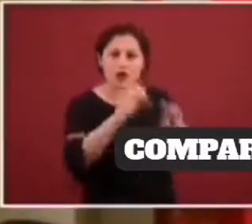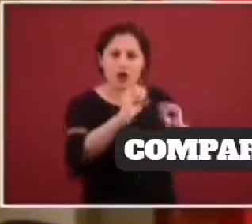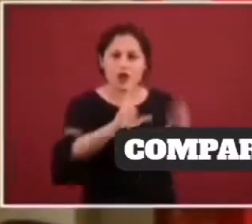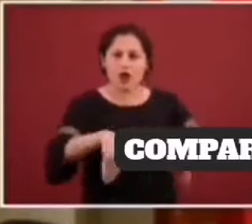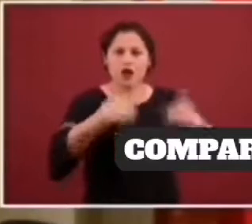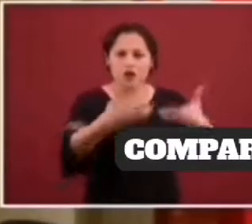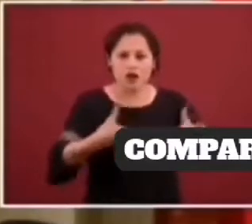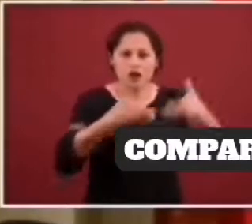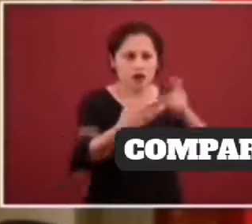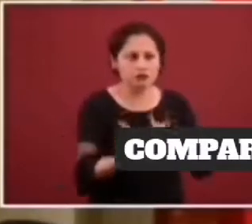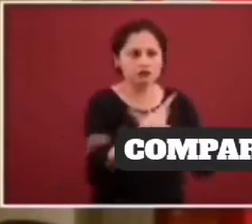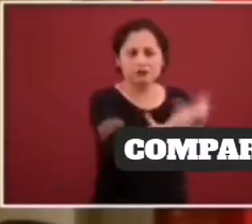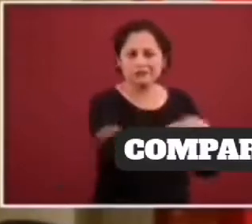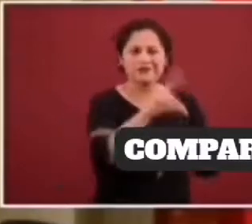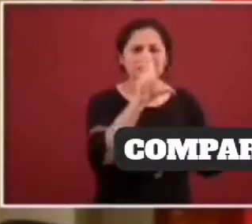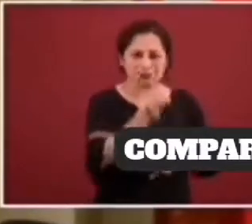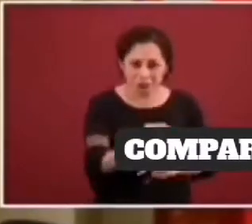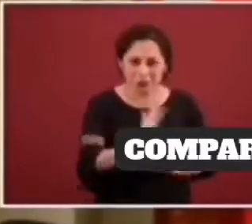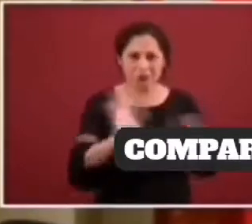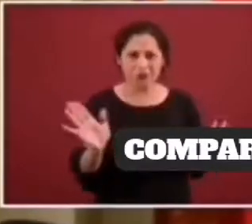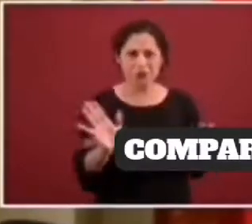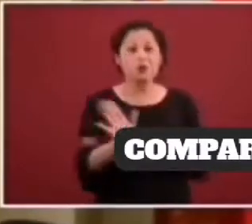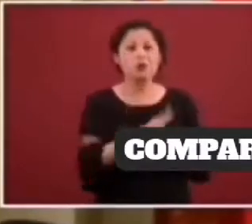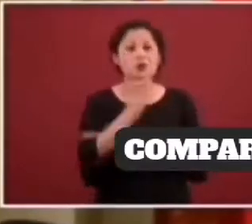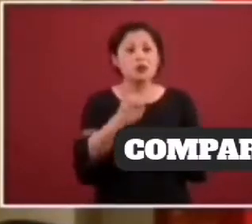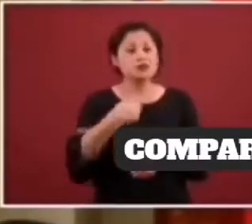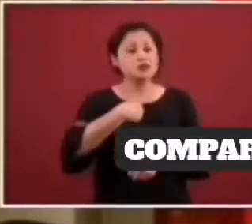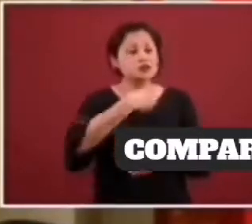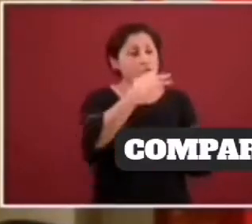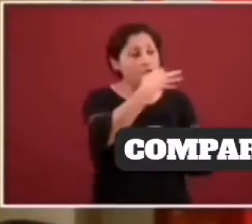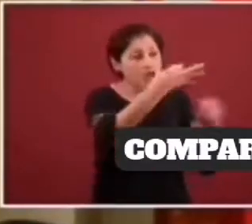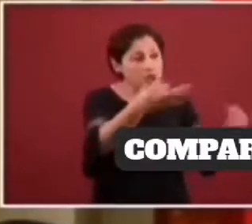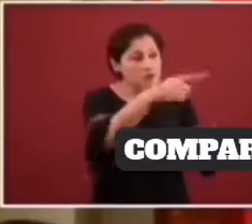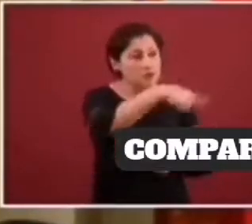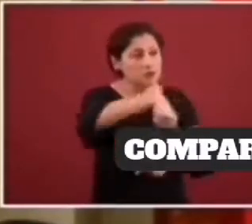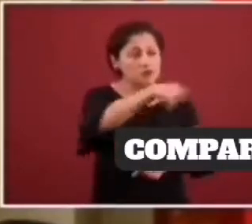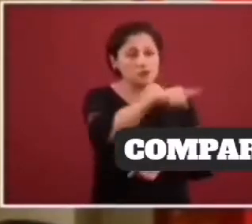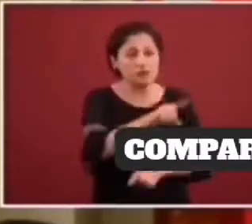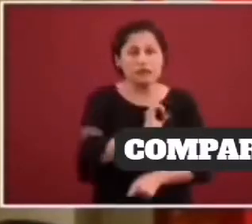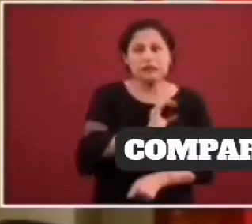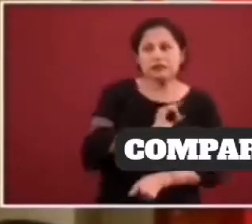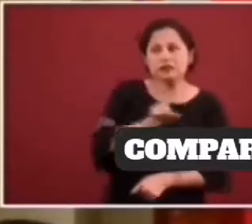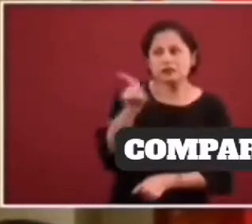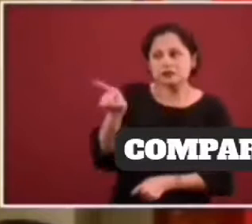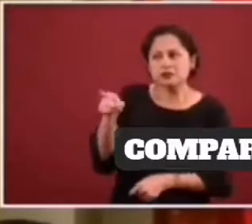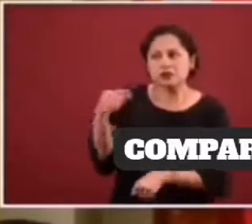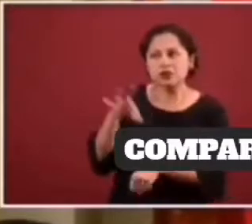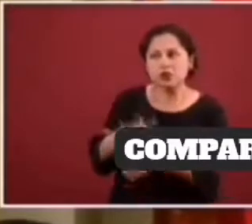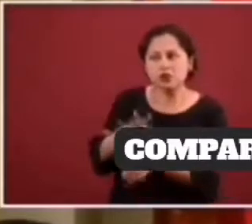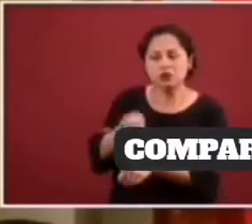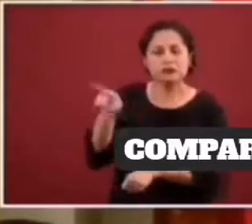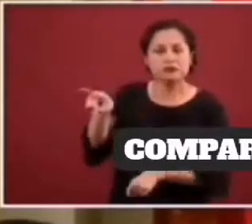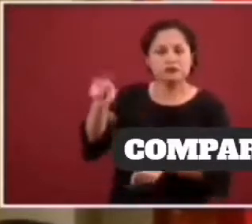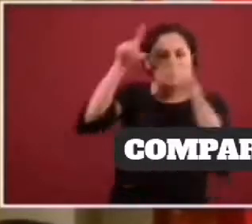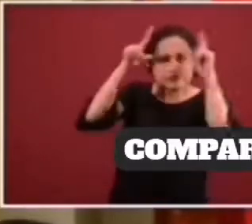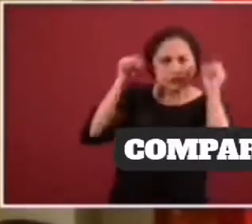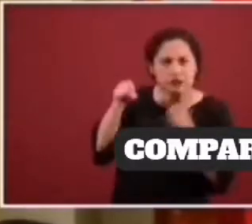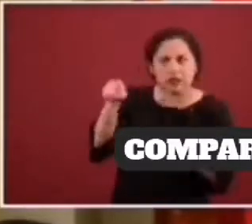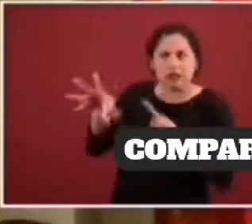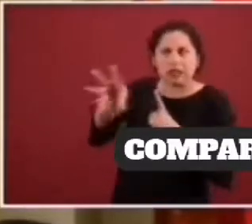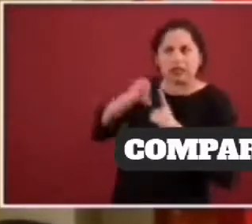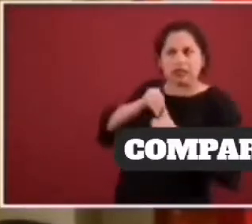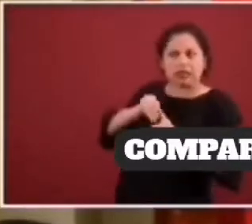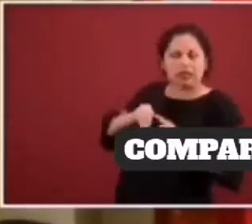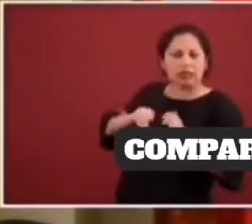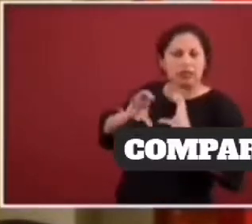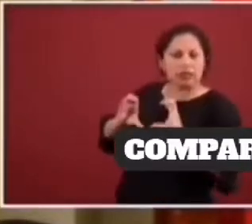De tal forma que siéntanse tranquilos. Nosotros no somos portadores en la calle, ni vamos a contagiar